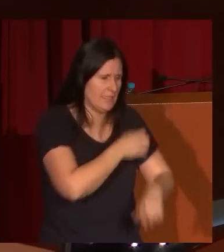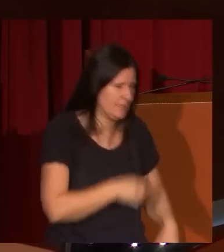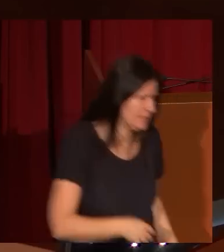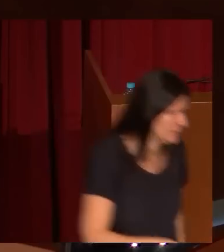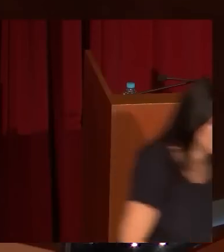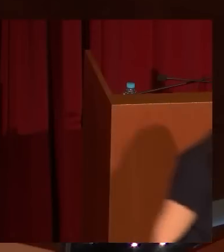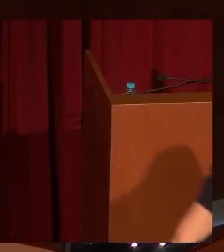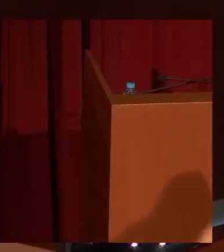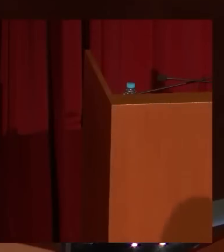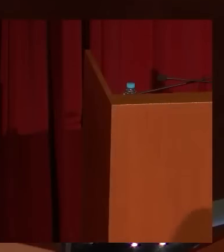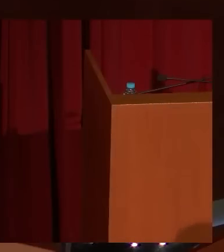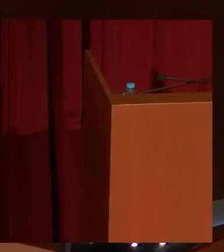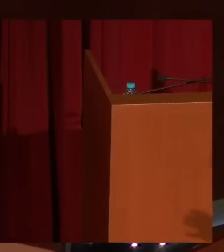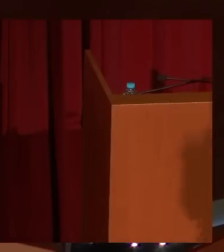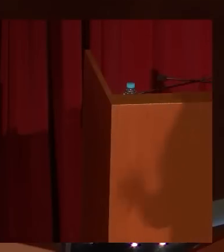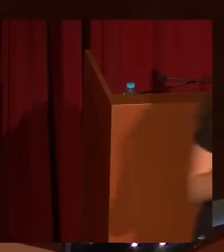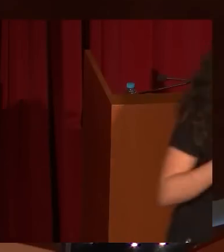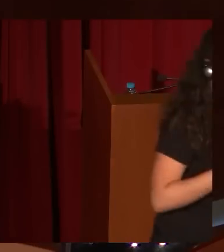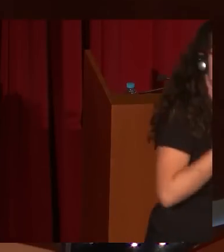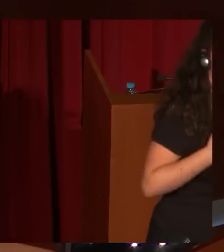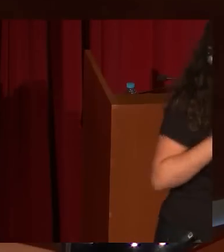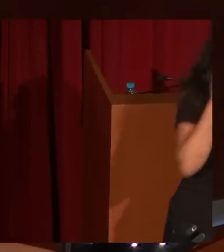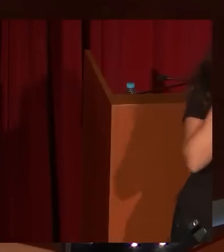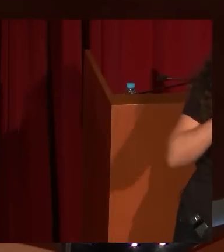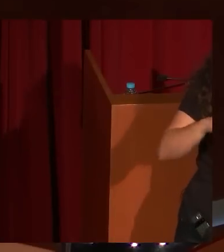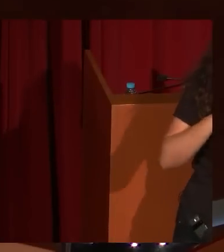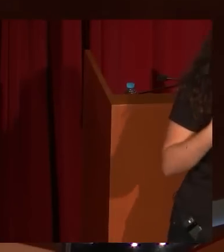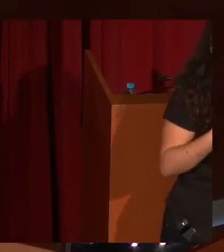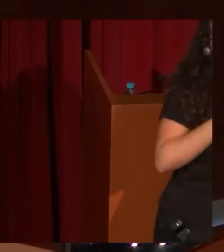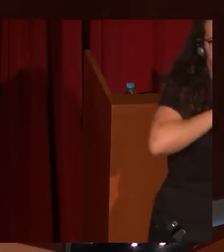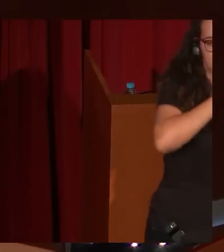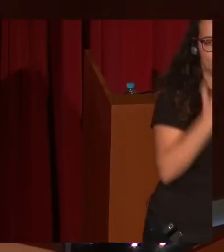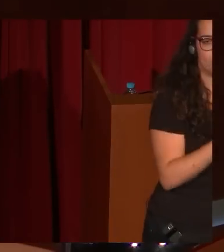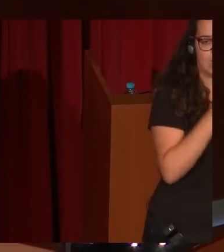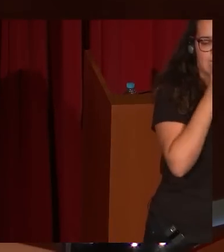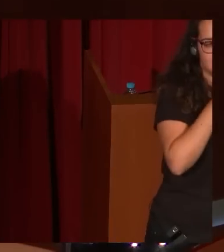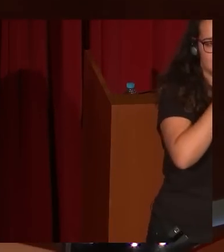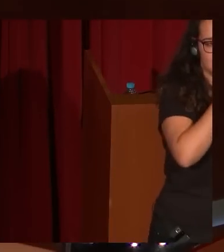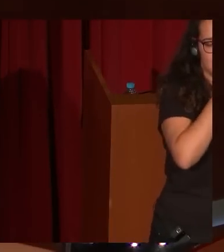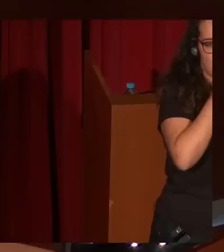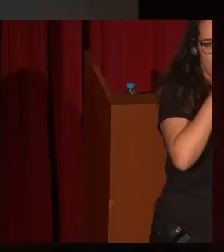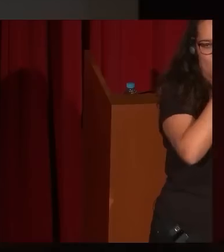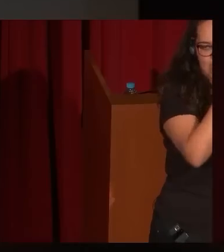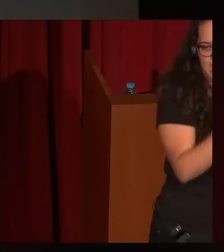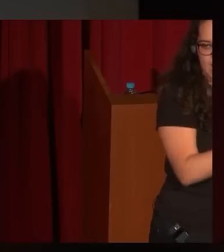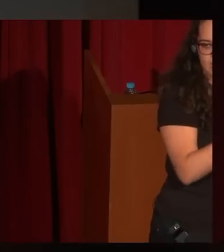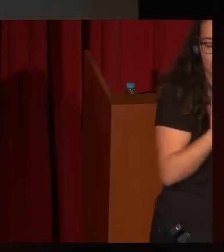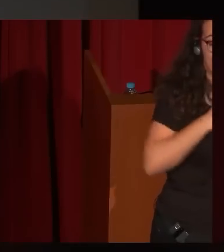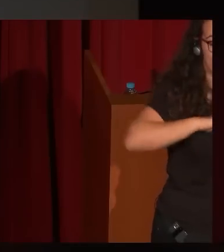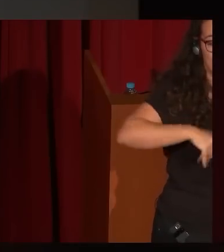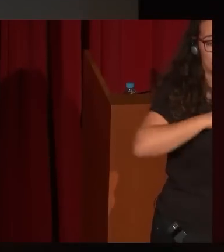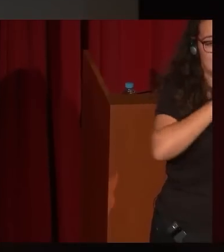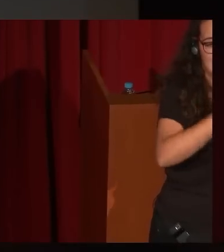ligereza y esa comodidad con la que él se mueve en el mundo de las acuarelas ¿no? para este es uno de sus últimos de sus últimos